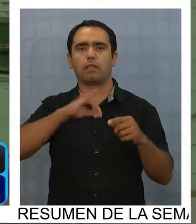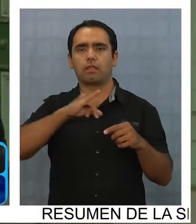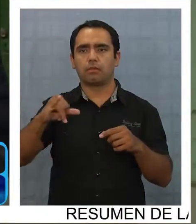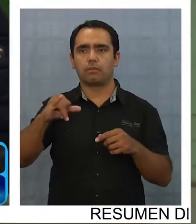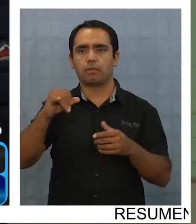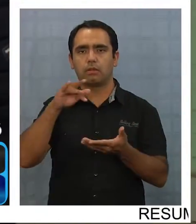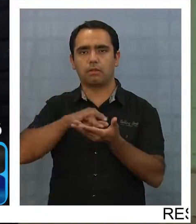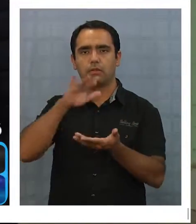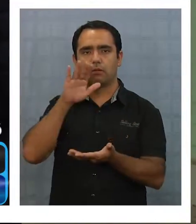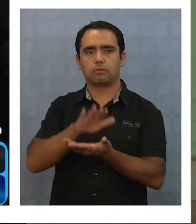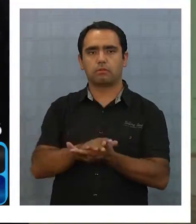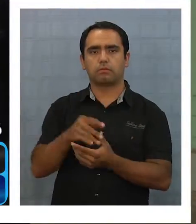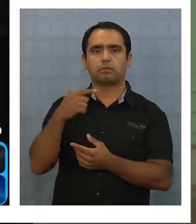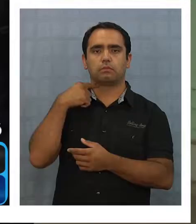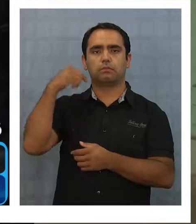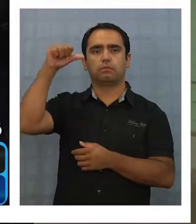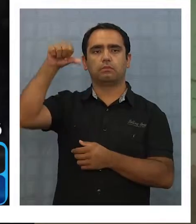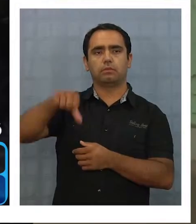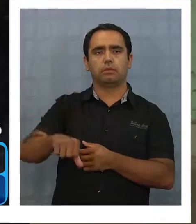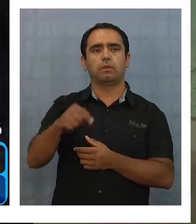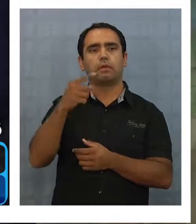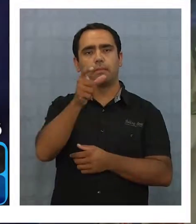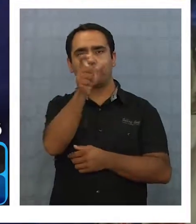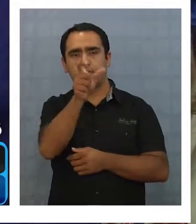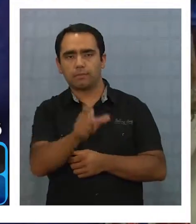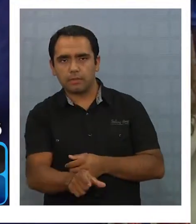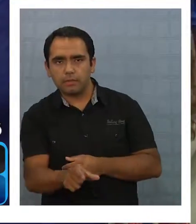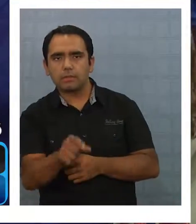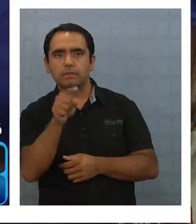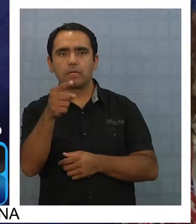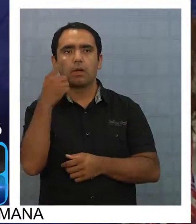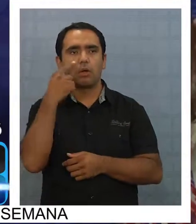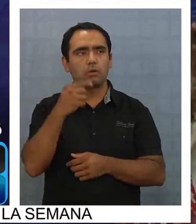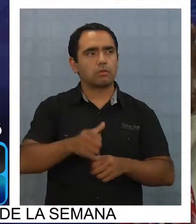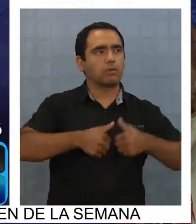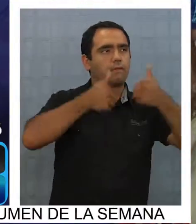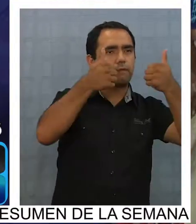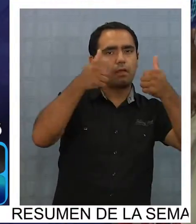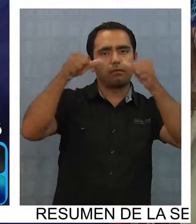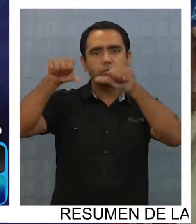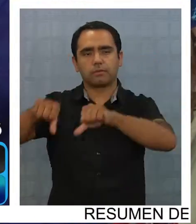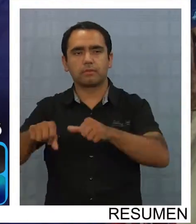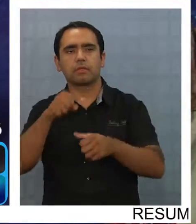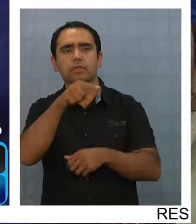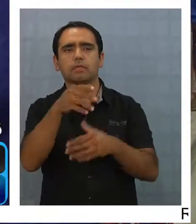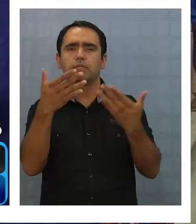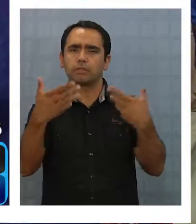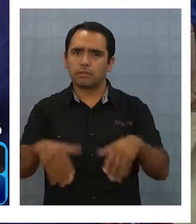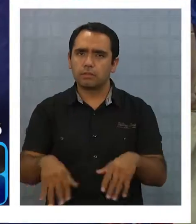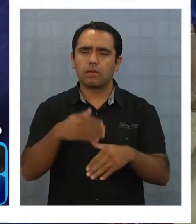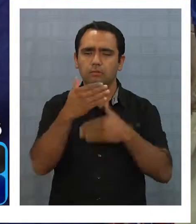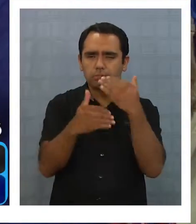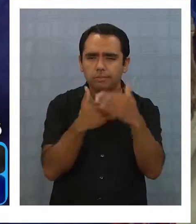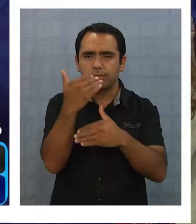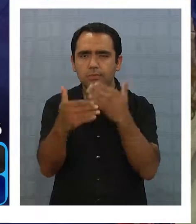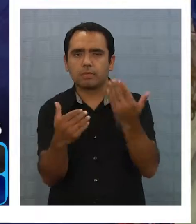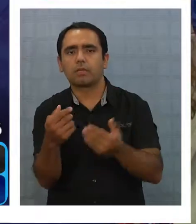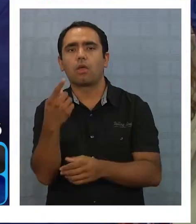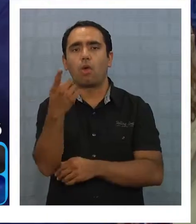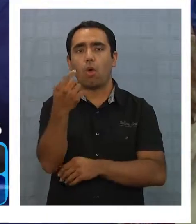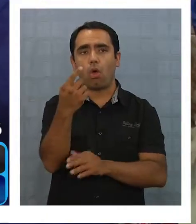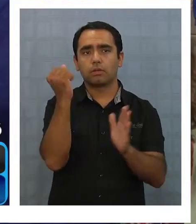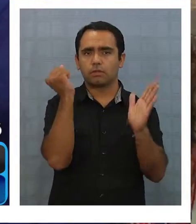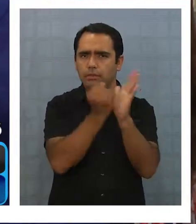empresario ha conocido el triunfo y el fracaso. Con los años, Marcelo Huital ha logrado posicionarse en el exterior con 11